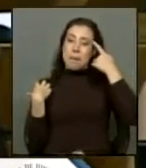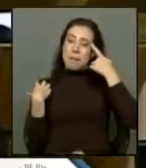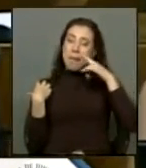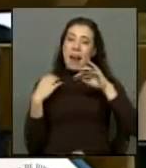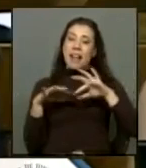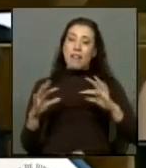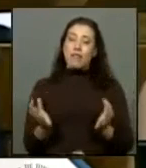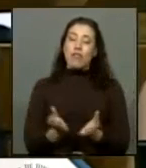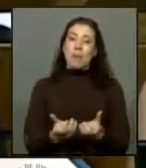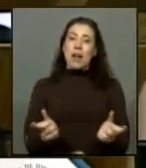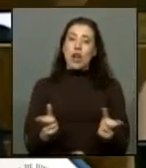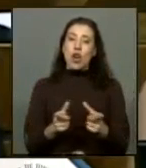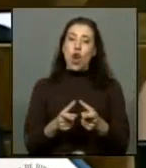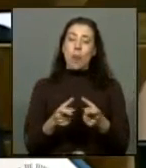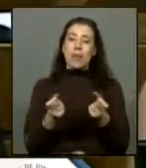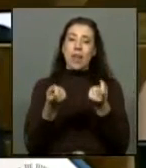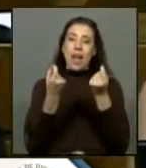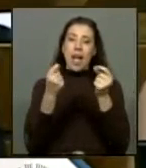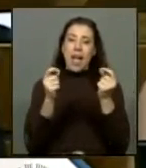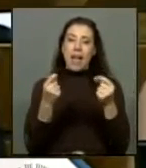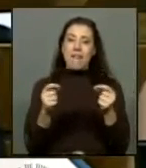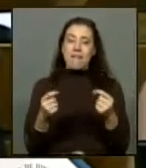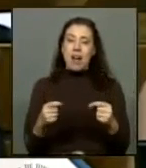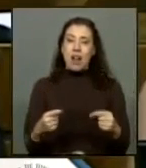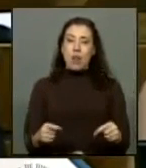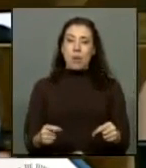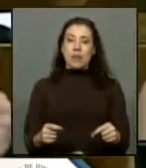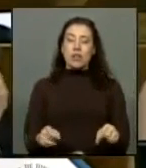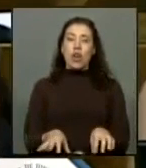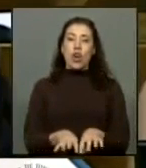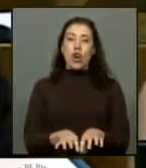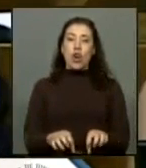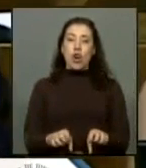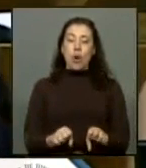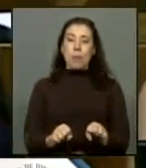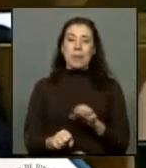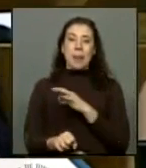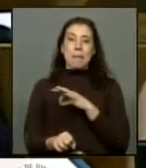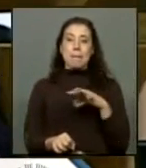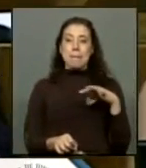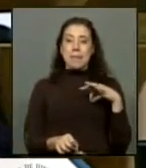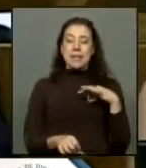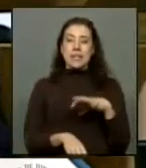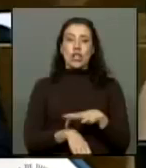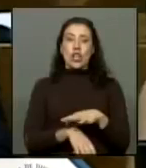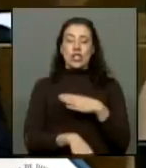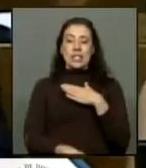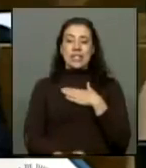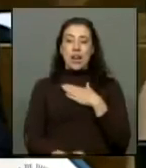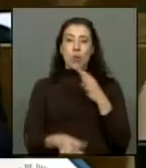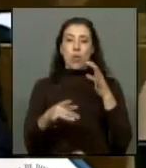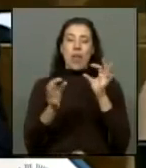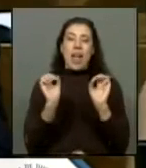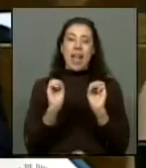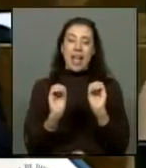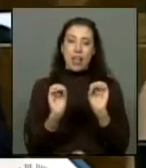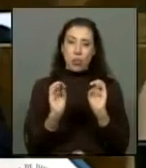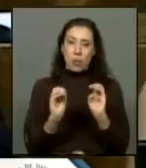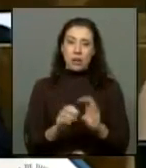constituya un comité de evaluación que comprometa a los ministerios de salud, educación,